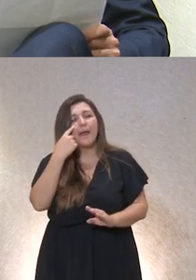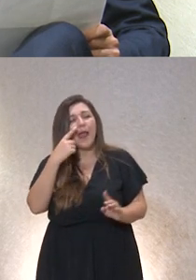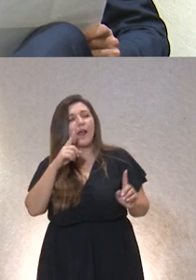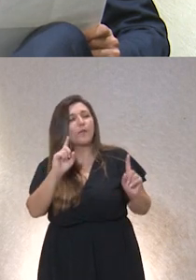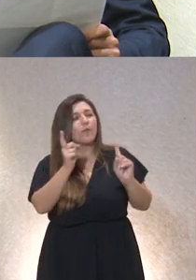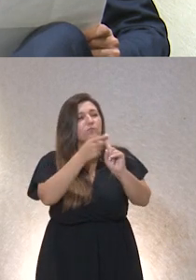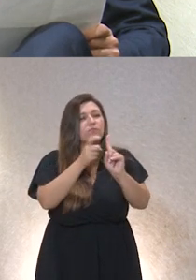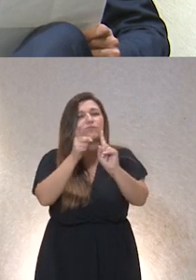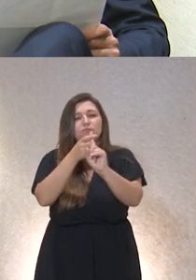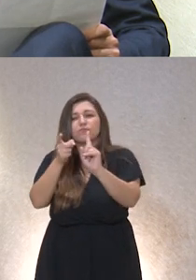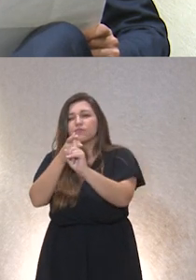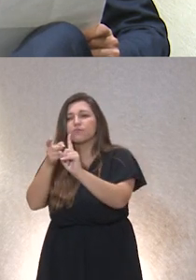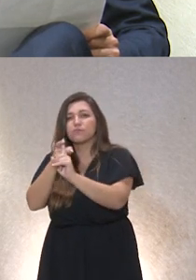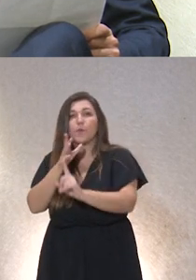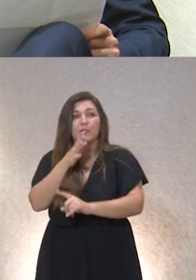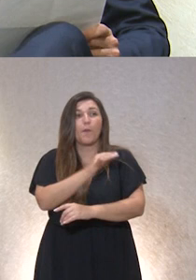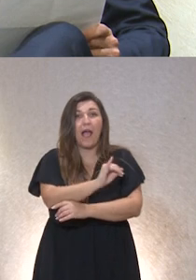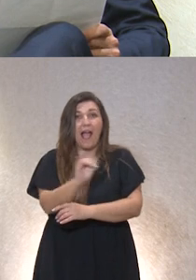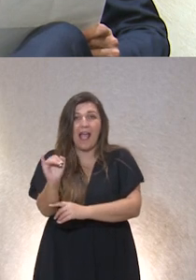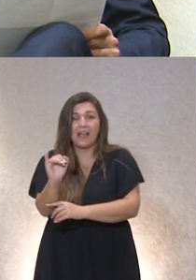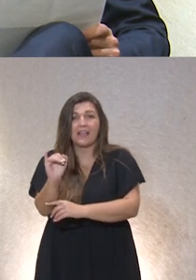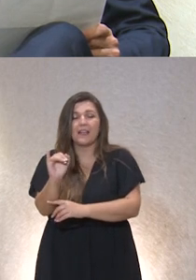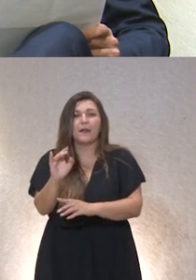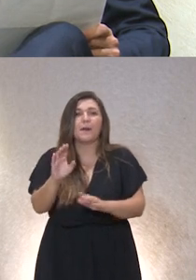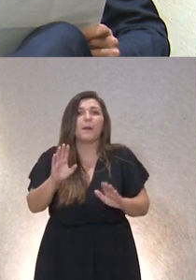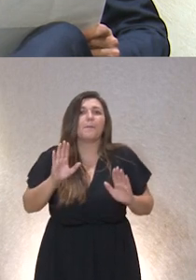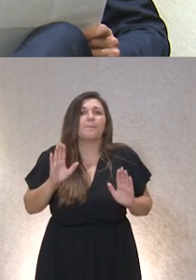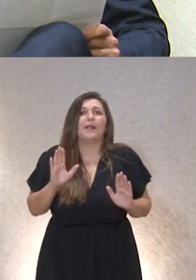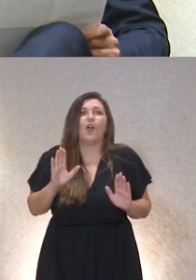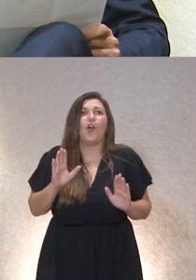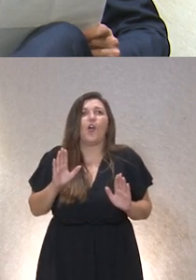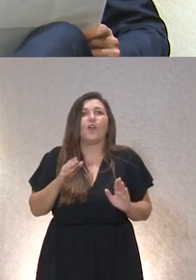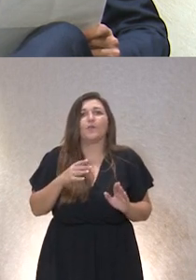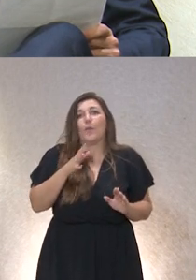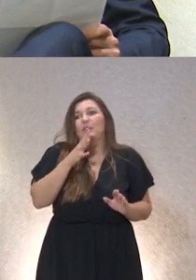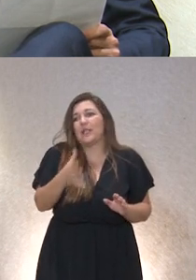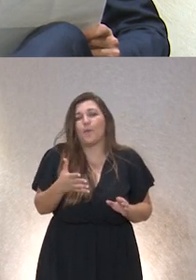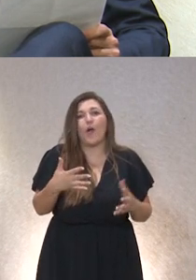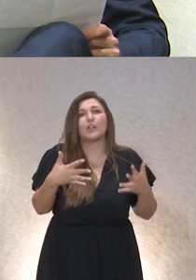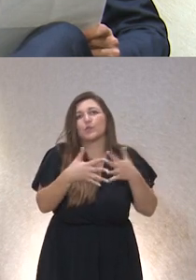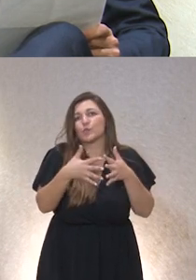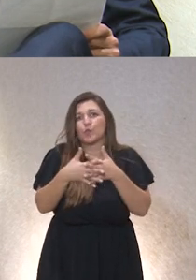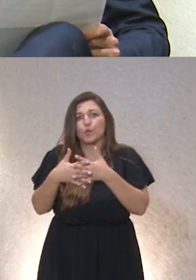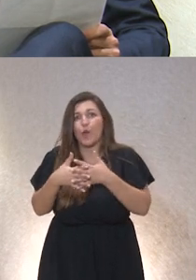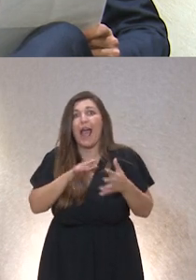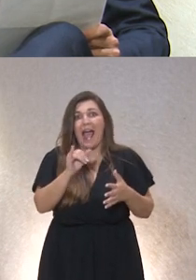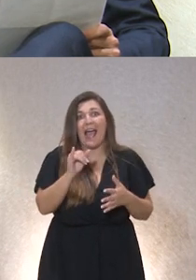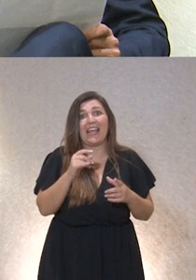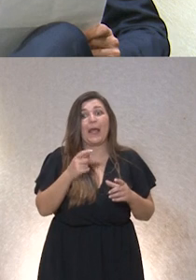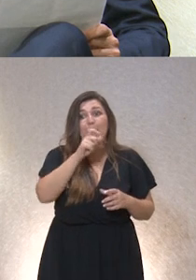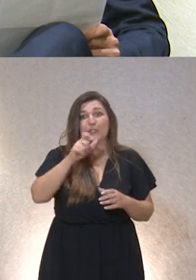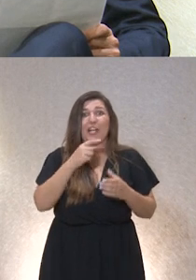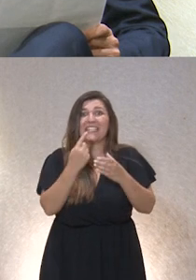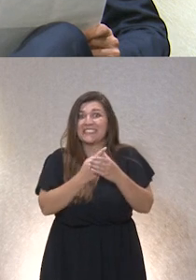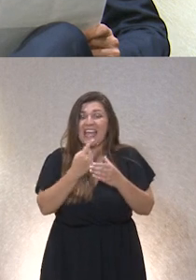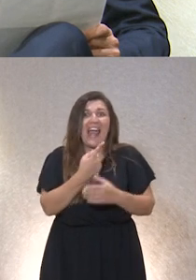las hay pero no por si dado en el sentido de por la estructuración que ellos necesitan porque al final ellos